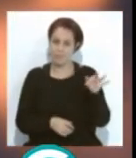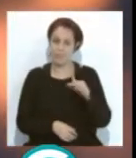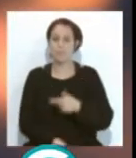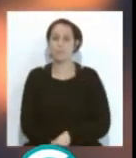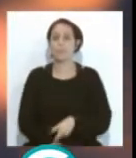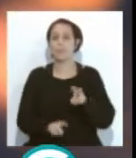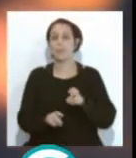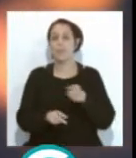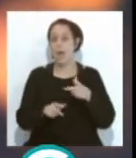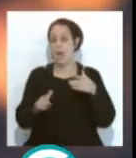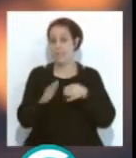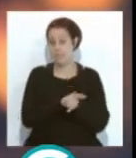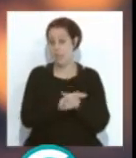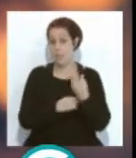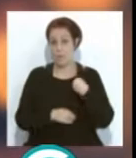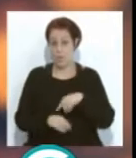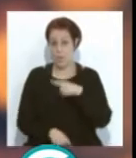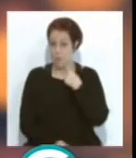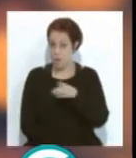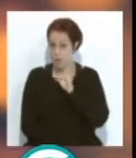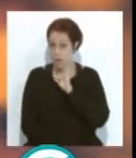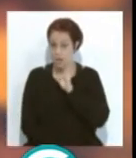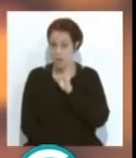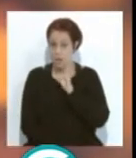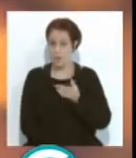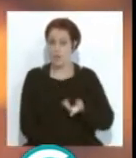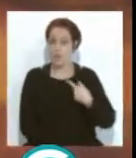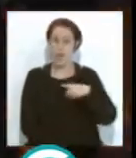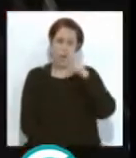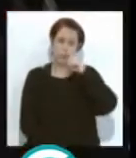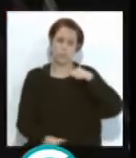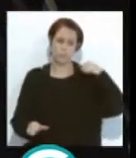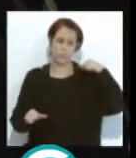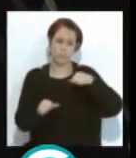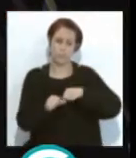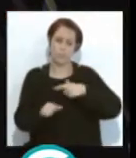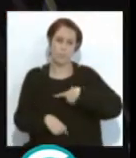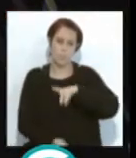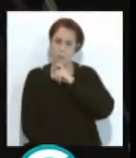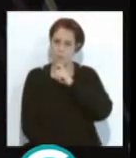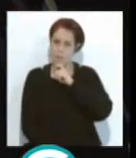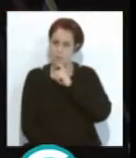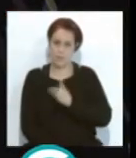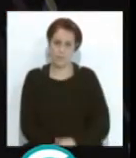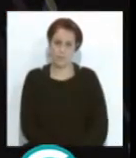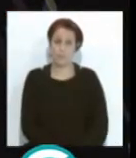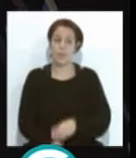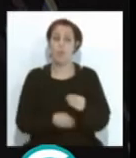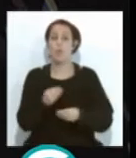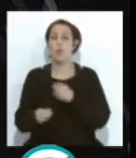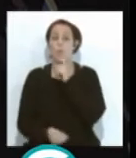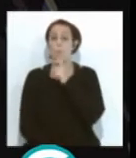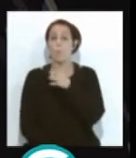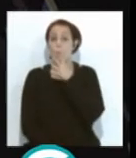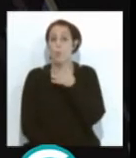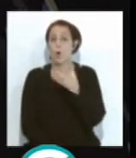tema de las entradas es lo mismo que decíamos antes, tiene tantos años ya que es muy complicado. ¿Cómo se hace? Porque también